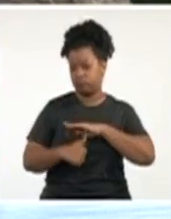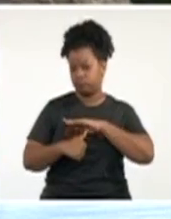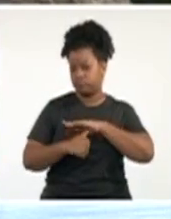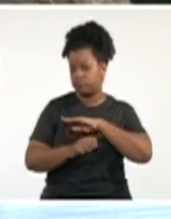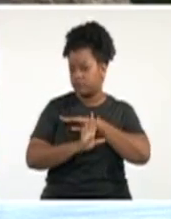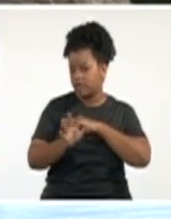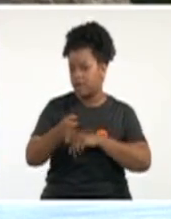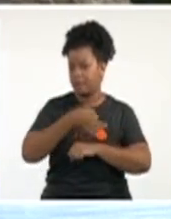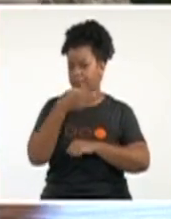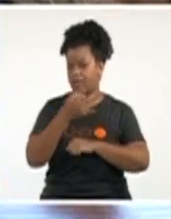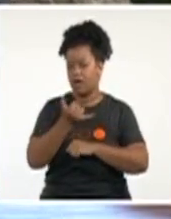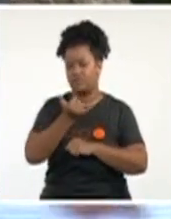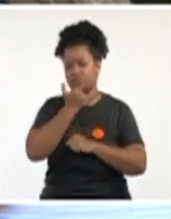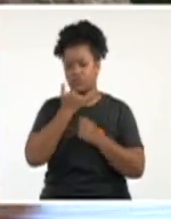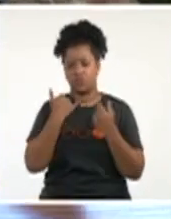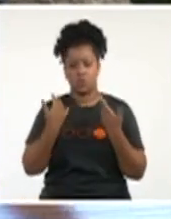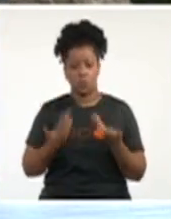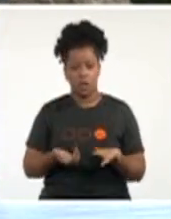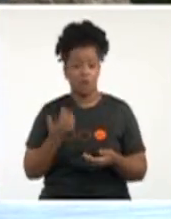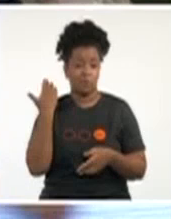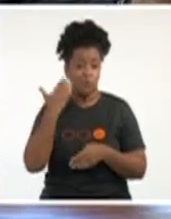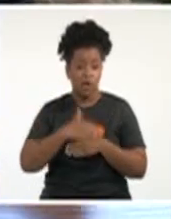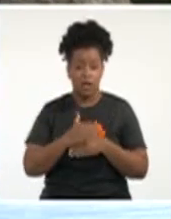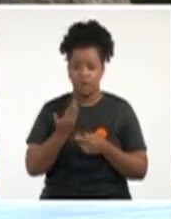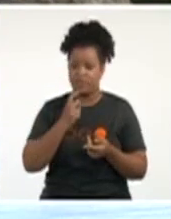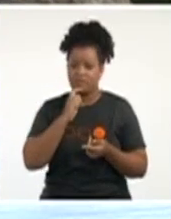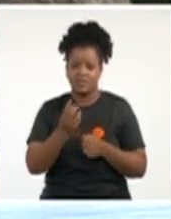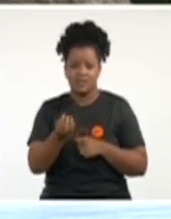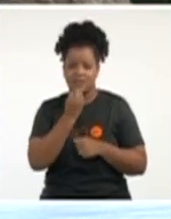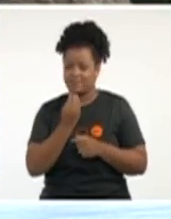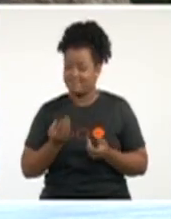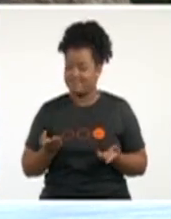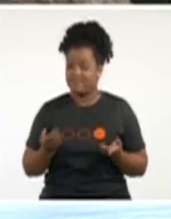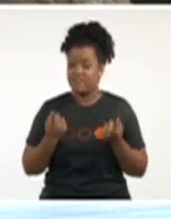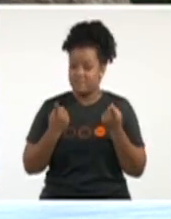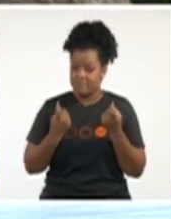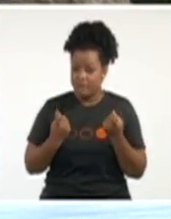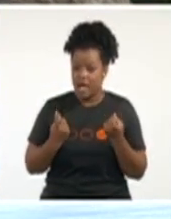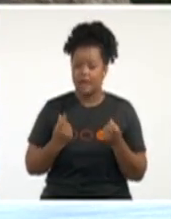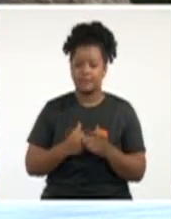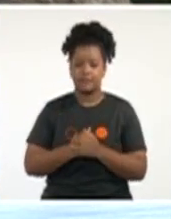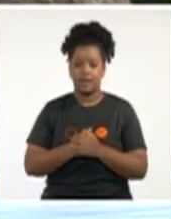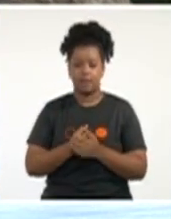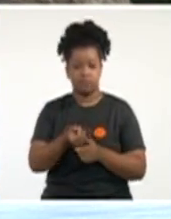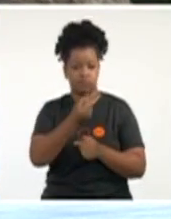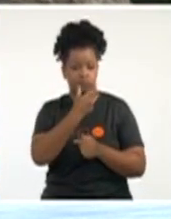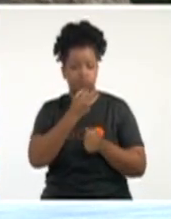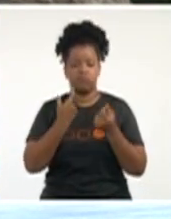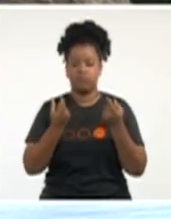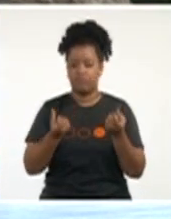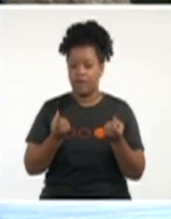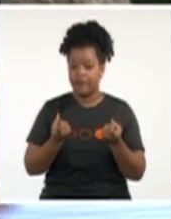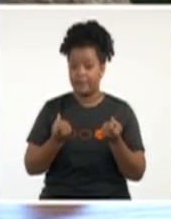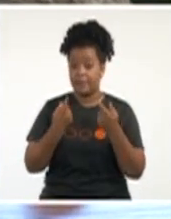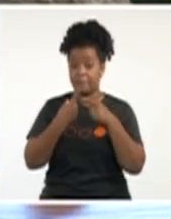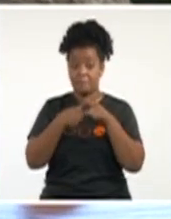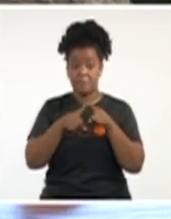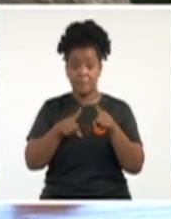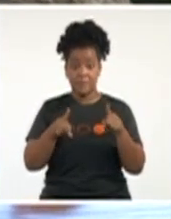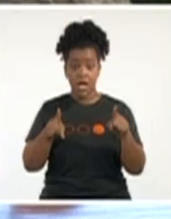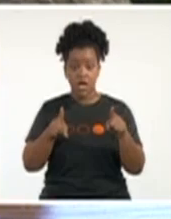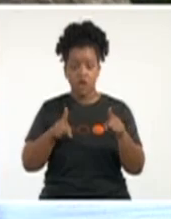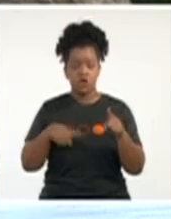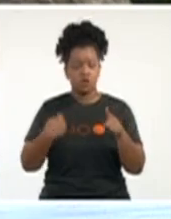a ello, no han sido suficientes los alimentos, la estabilidad en las diferentes ofertas. Pero hemos estado